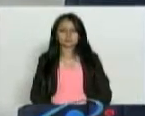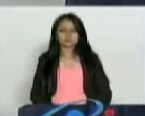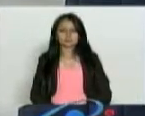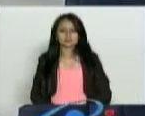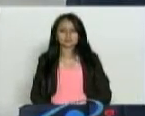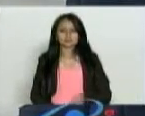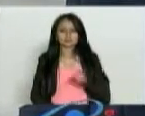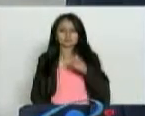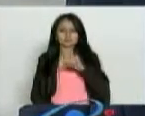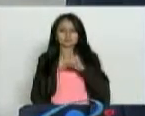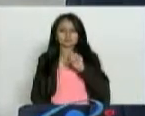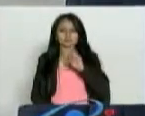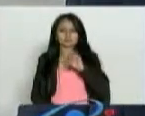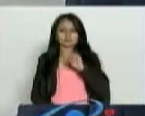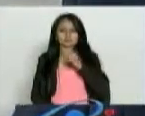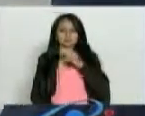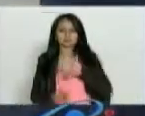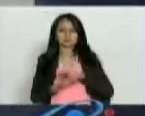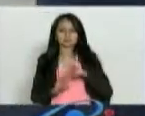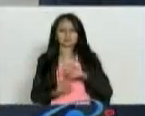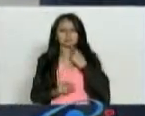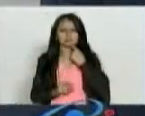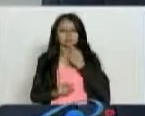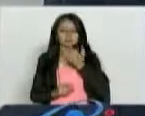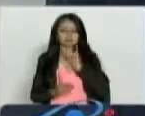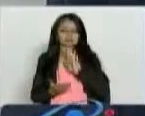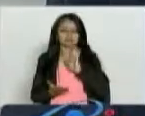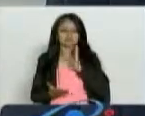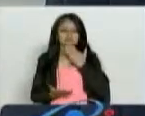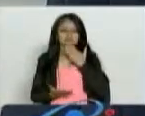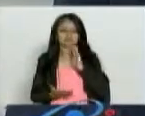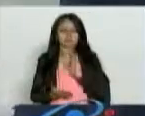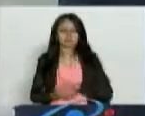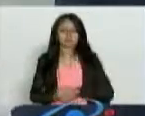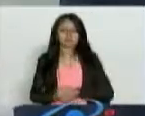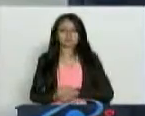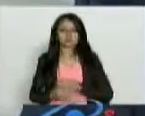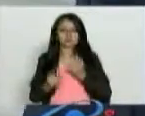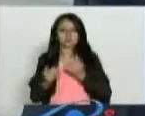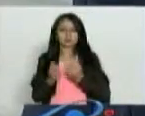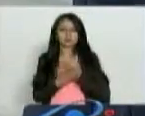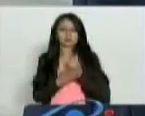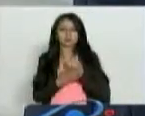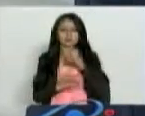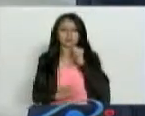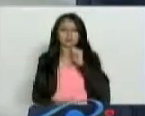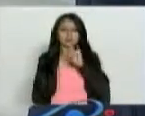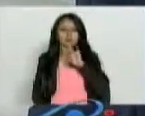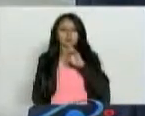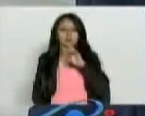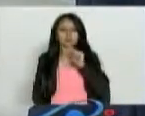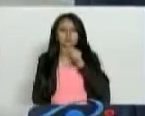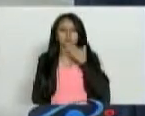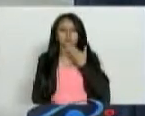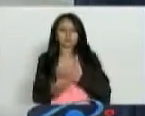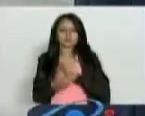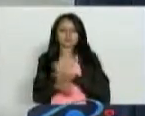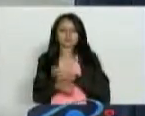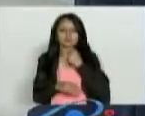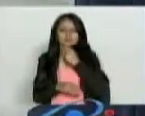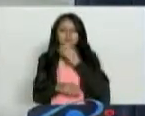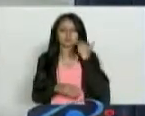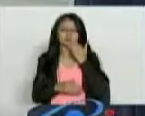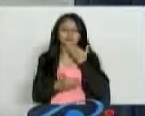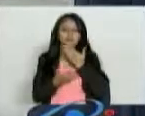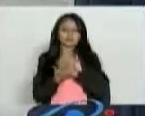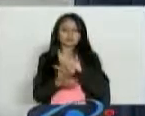Gloria en Manizales. Bueno, ahí vamos a Pasto entonces. Aura, buenas tardes. Buenas tardes.